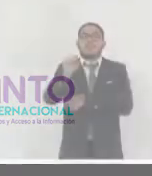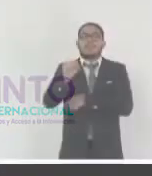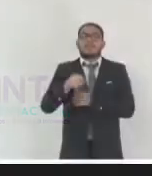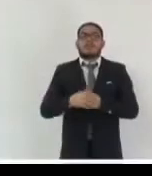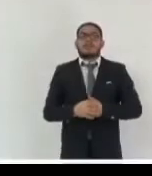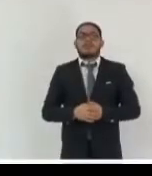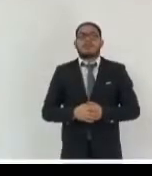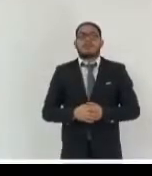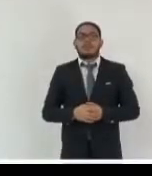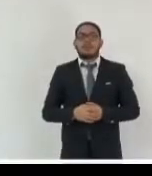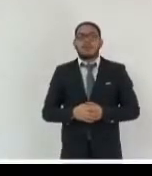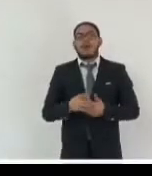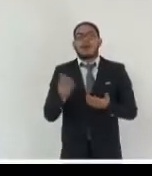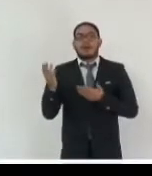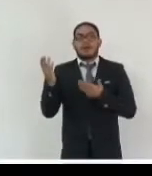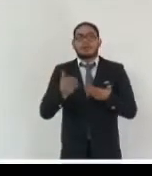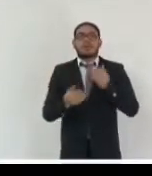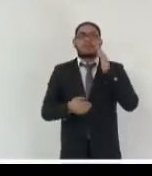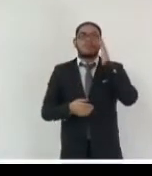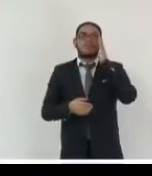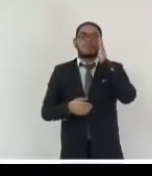Adelante, maestro.